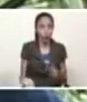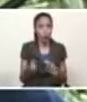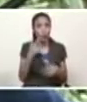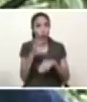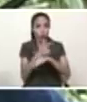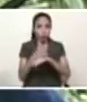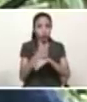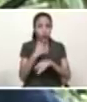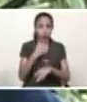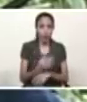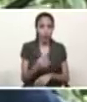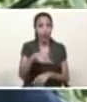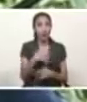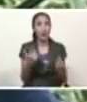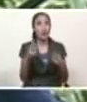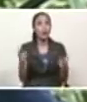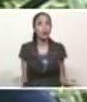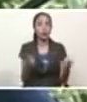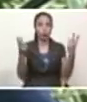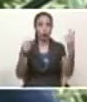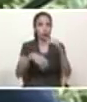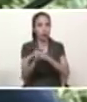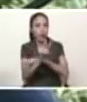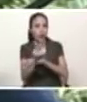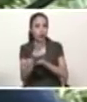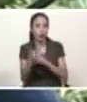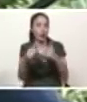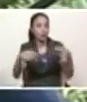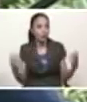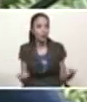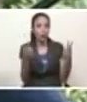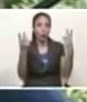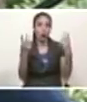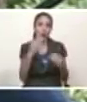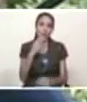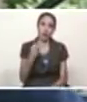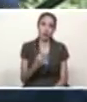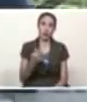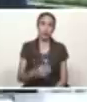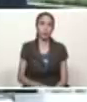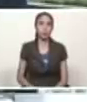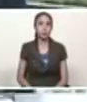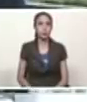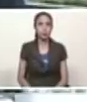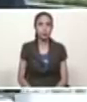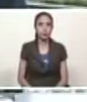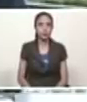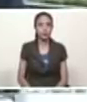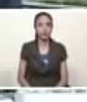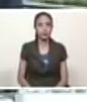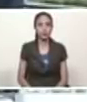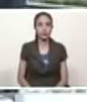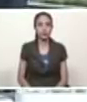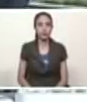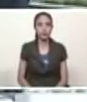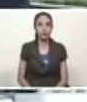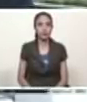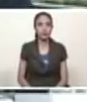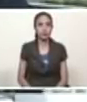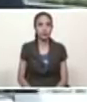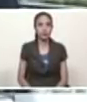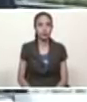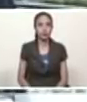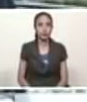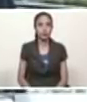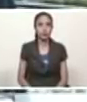Venezuela tendrá la victoria la victoria definitiva sin lugar a dudas tendremos la victoria amén así sea bueno